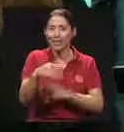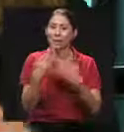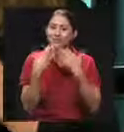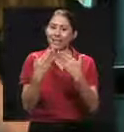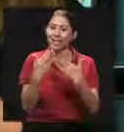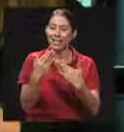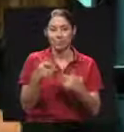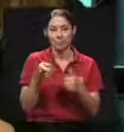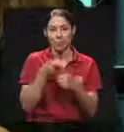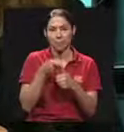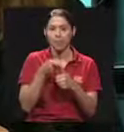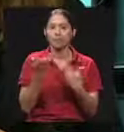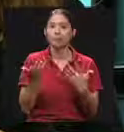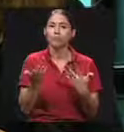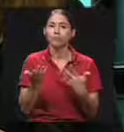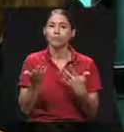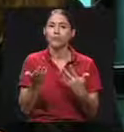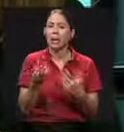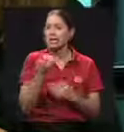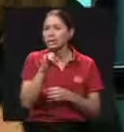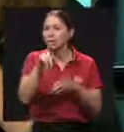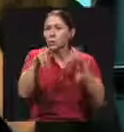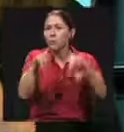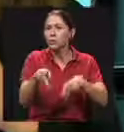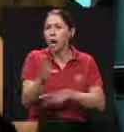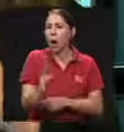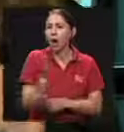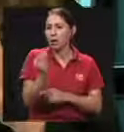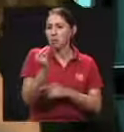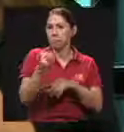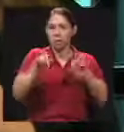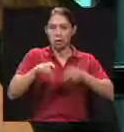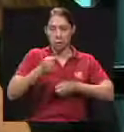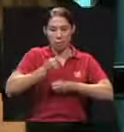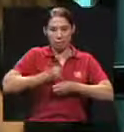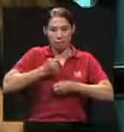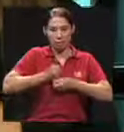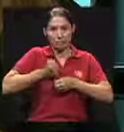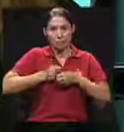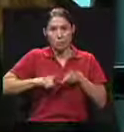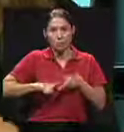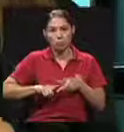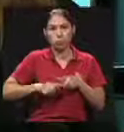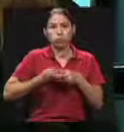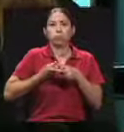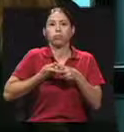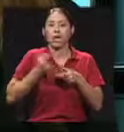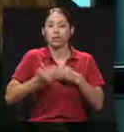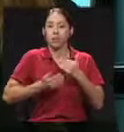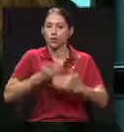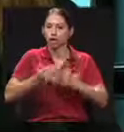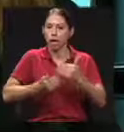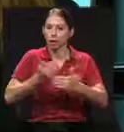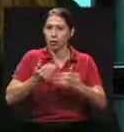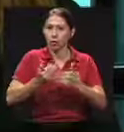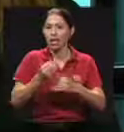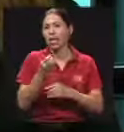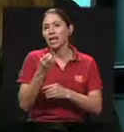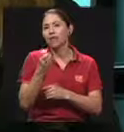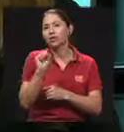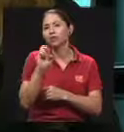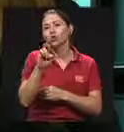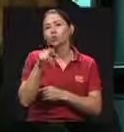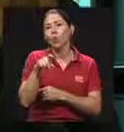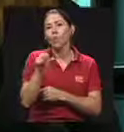don Edgar. Primero que todo, si una persona joven, un trabajador que está por iniciar en este proceso, la